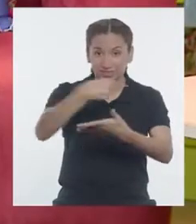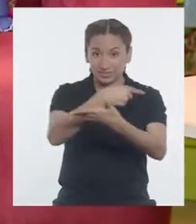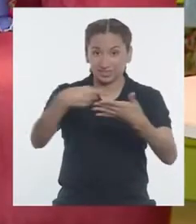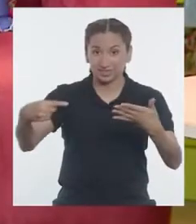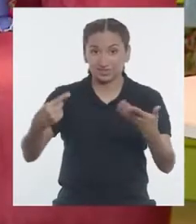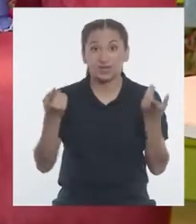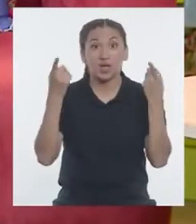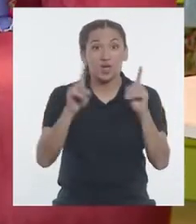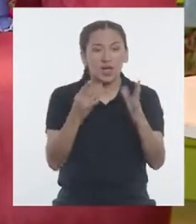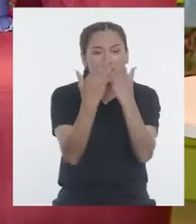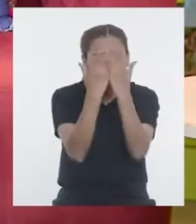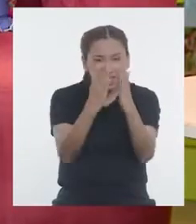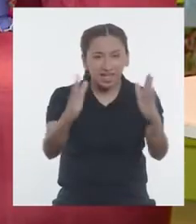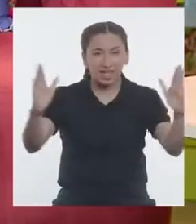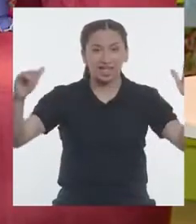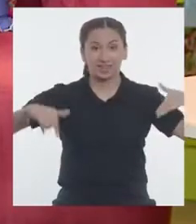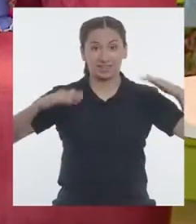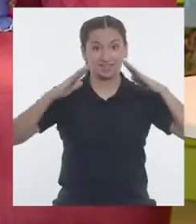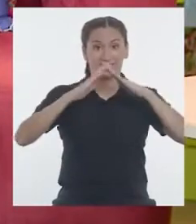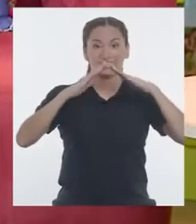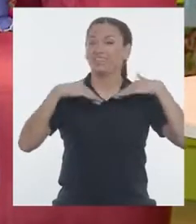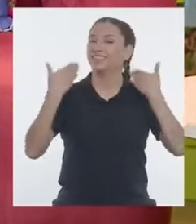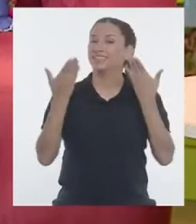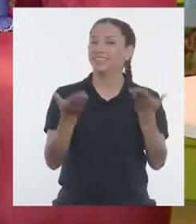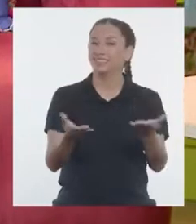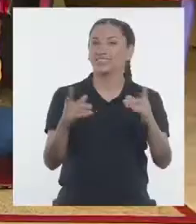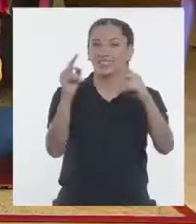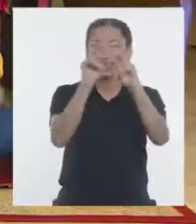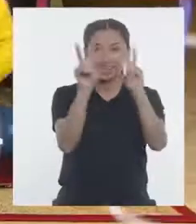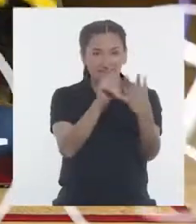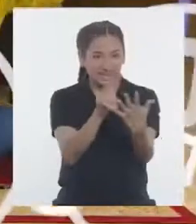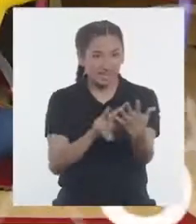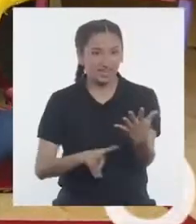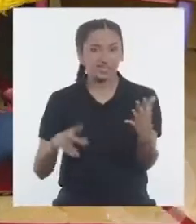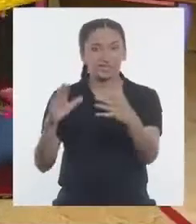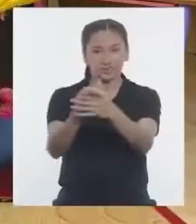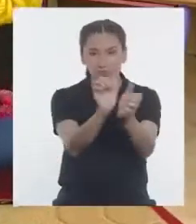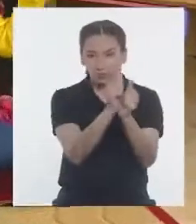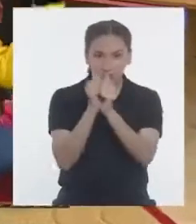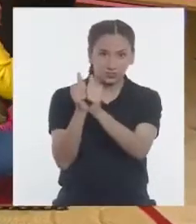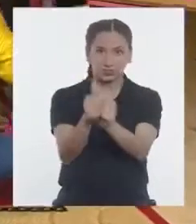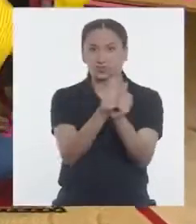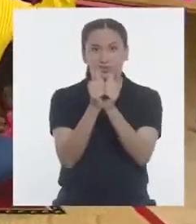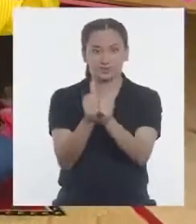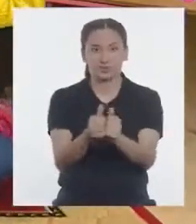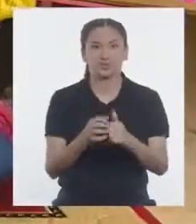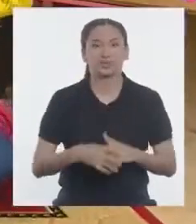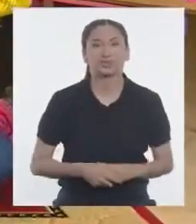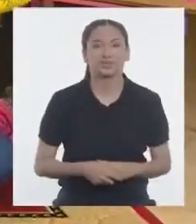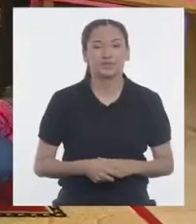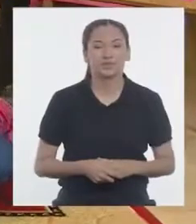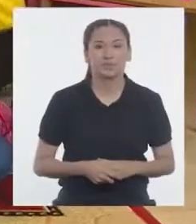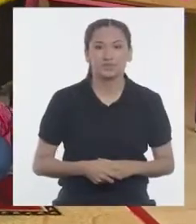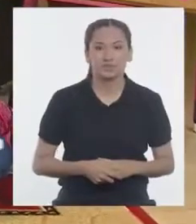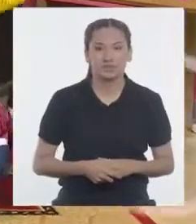próxima semana cuando abramos las puertas del retablo de Leemos Juntos!